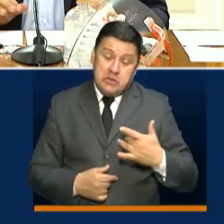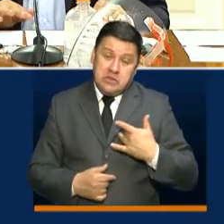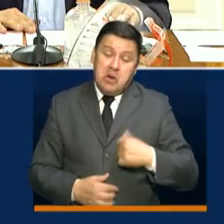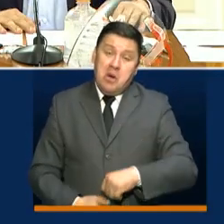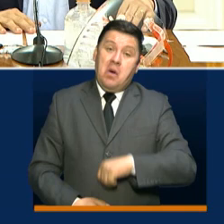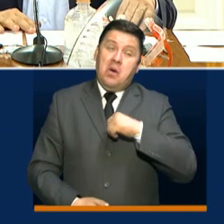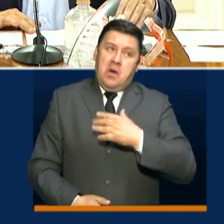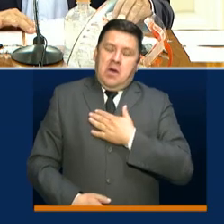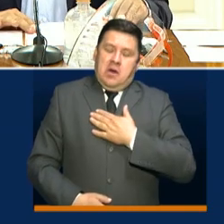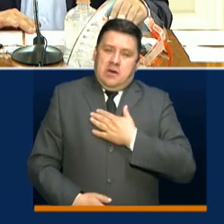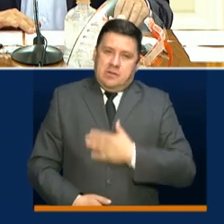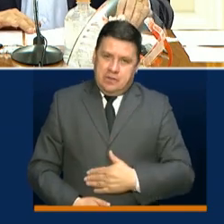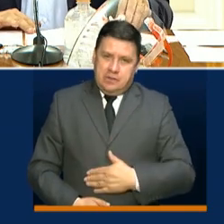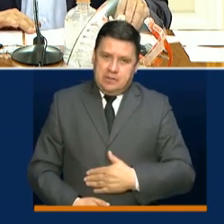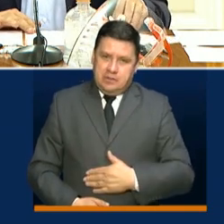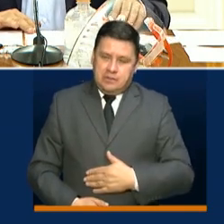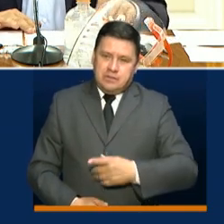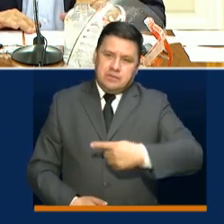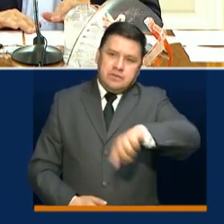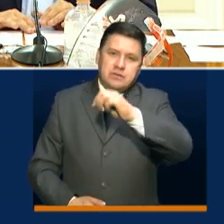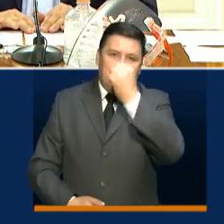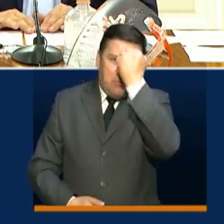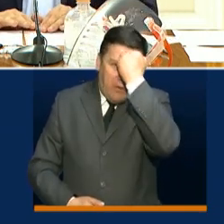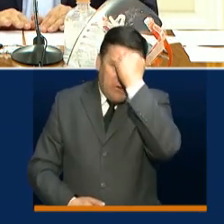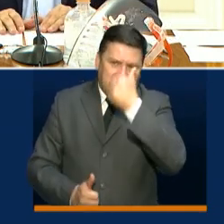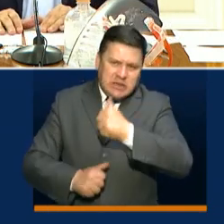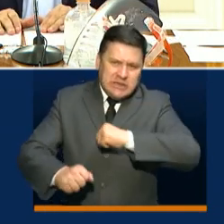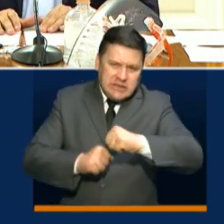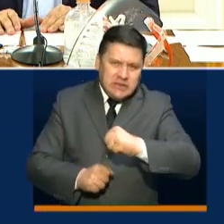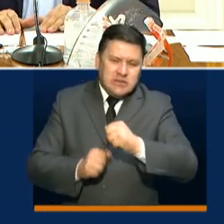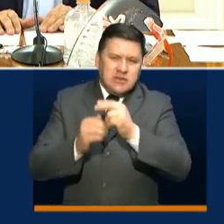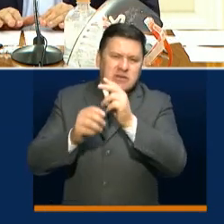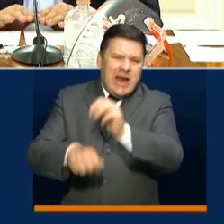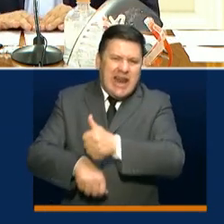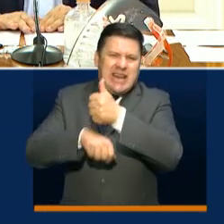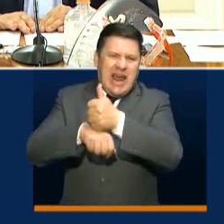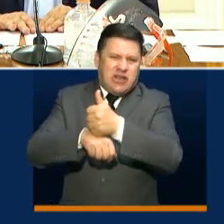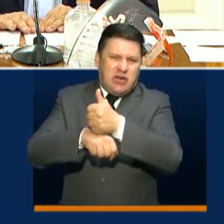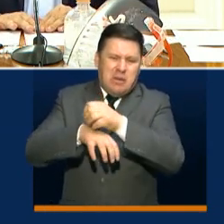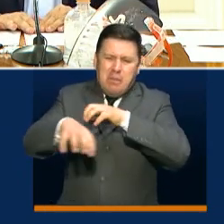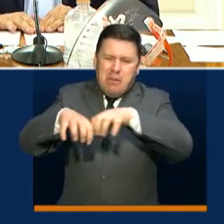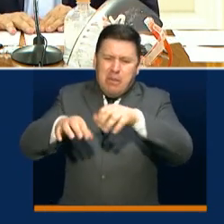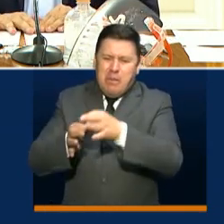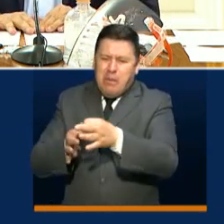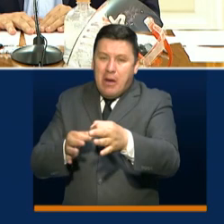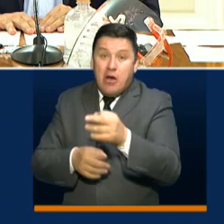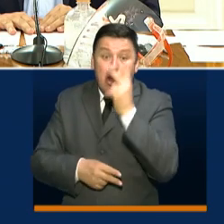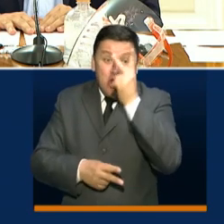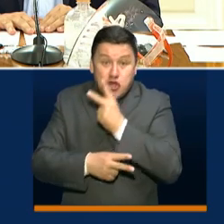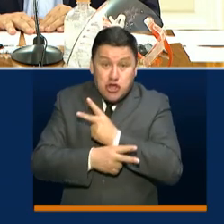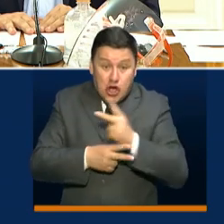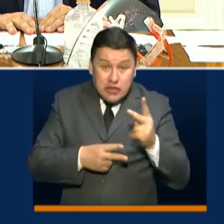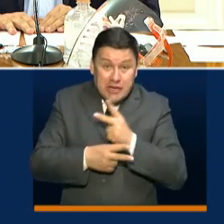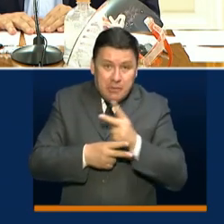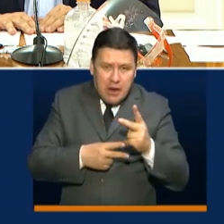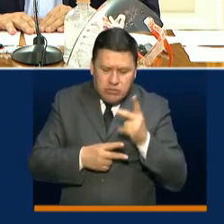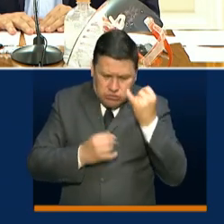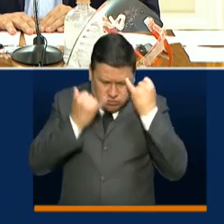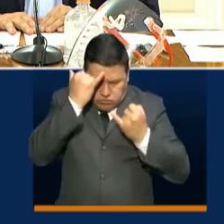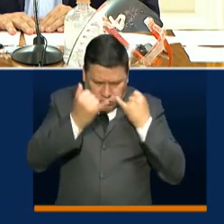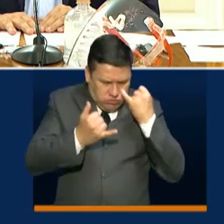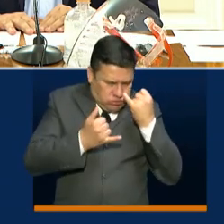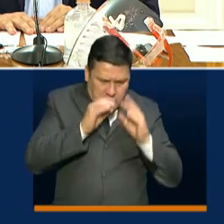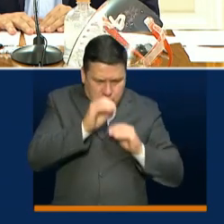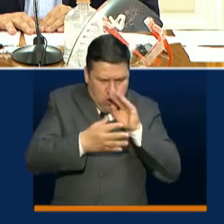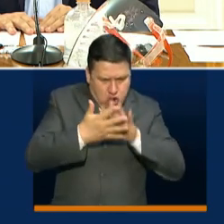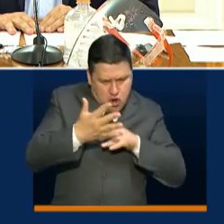orgullosa de mis profes, de mis rectores. Impresionante cómo en dos semanas de desarrollo institucional se reinventaron.